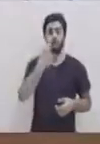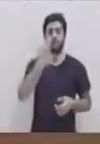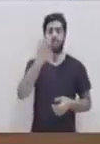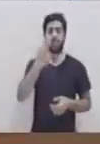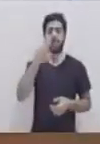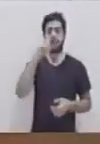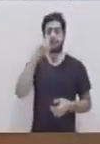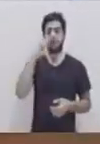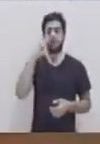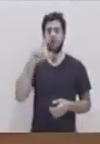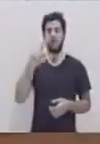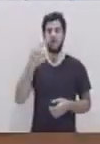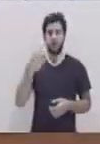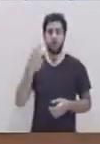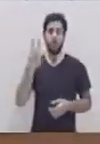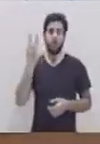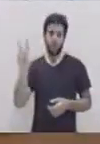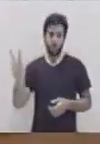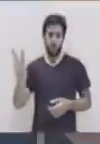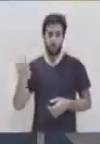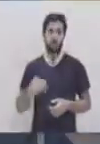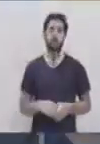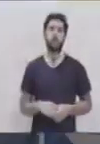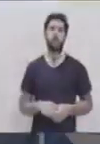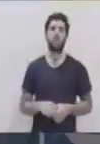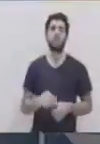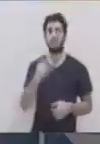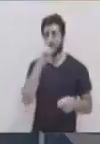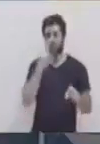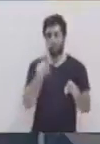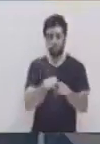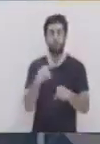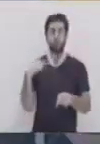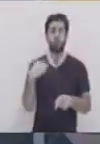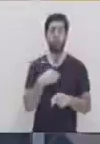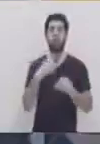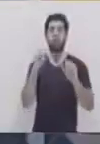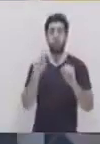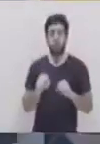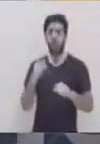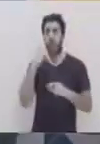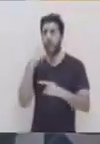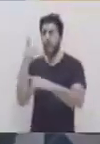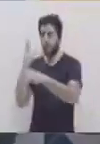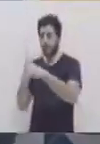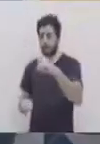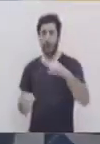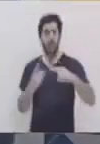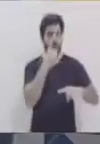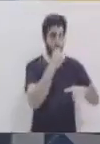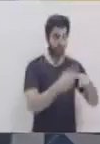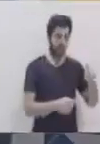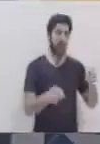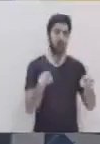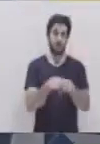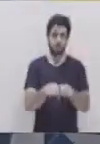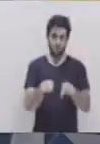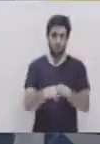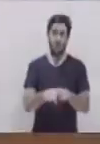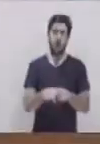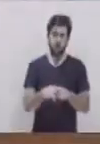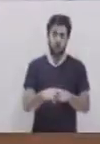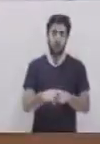a representar con una letra B. Pero también podemos tomar la mitad de nuestra elipse de manera vertical.